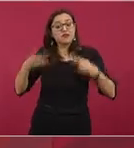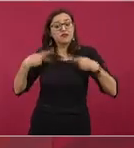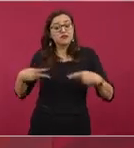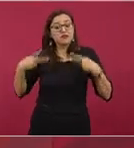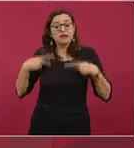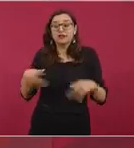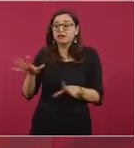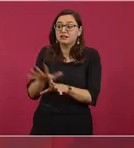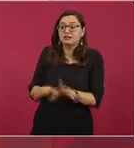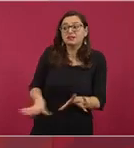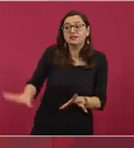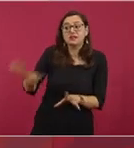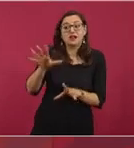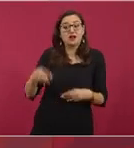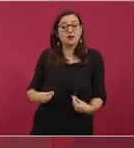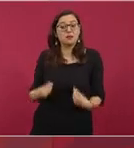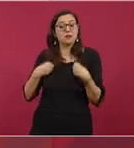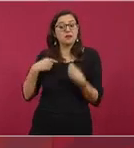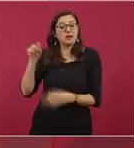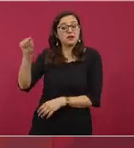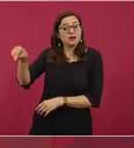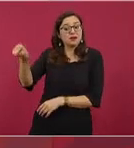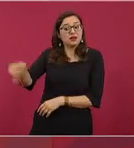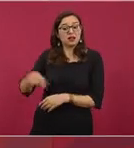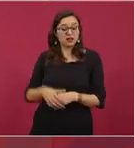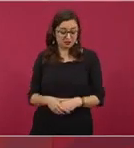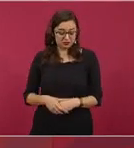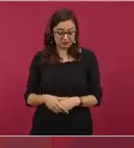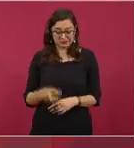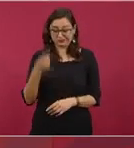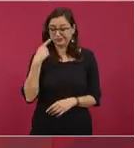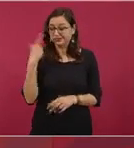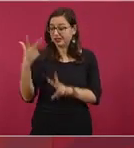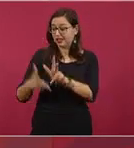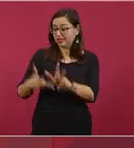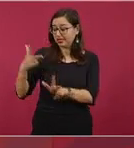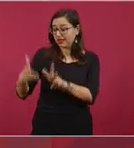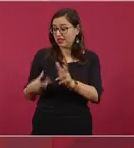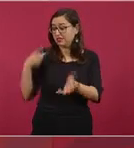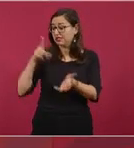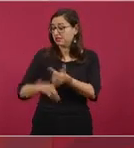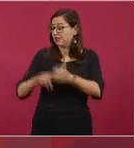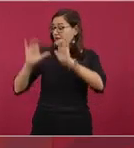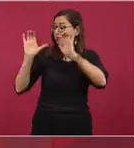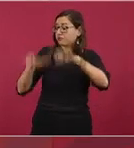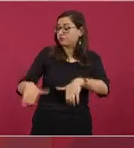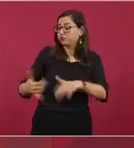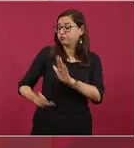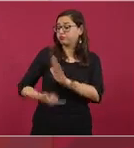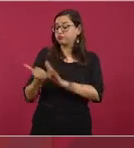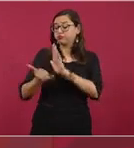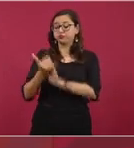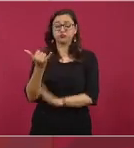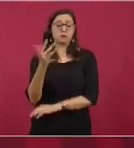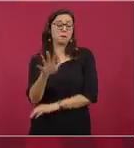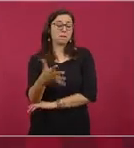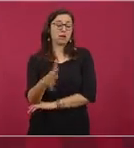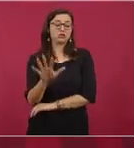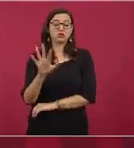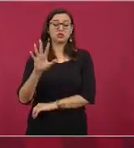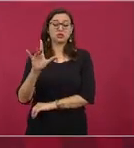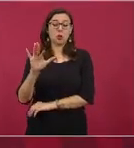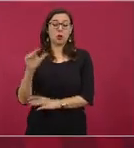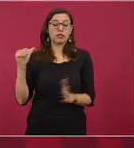Tren Maya, deben de estar trabajando actualmente como 50 mil